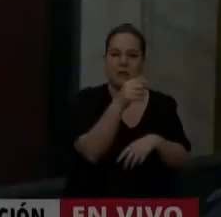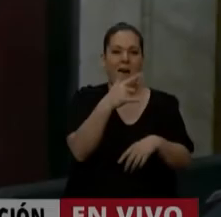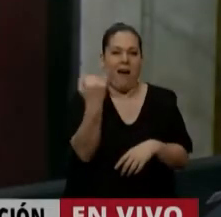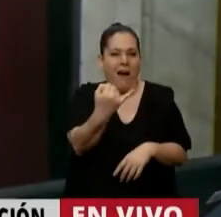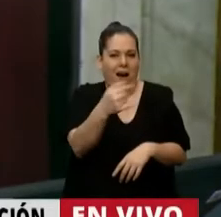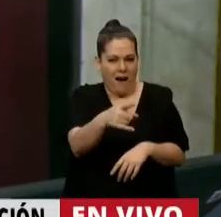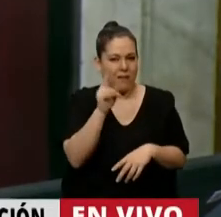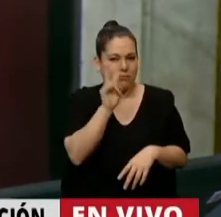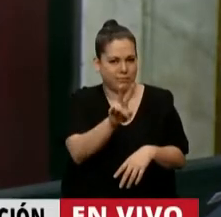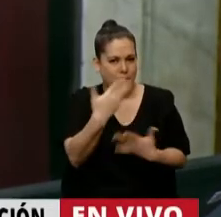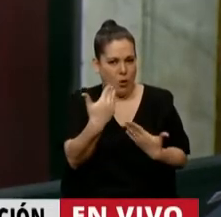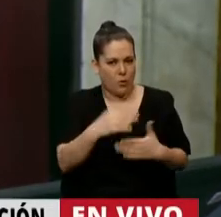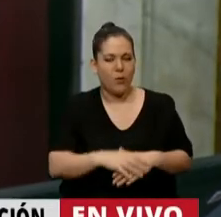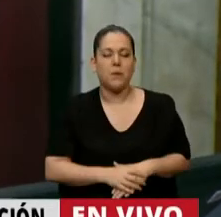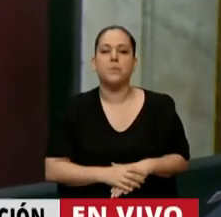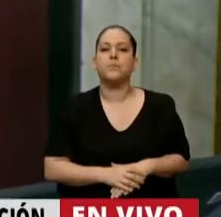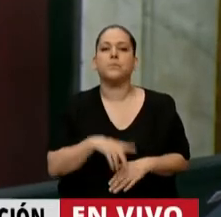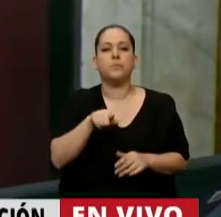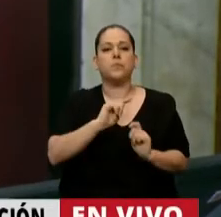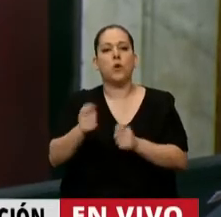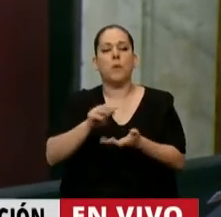Tiene la palabra la diputada Karina Banfi.